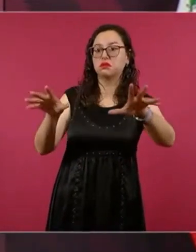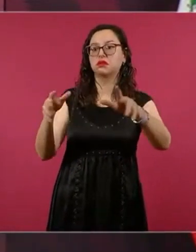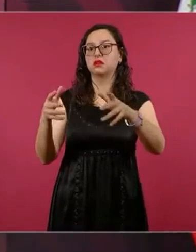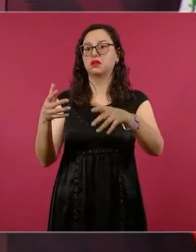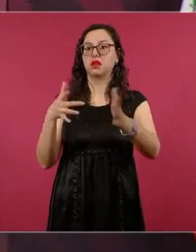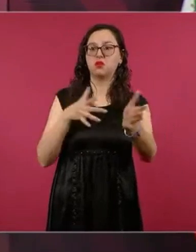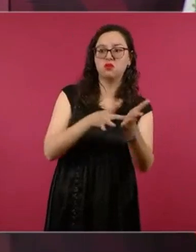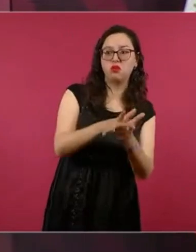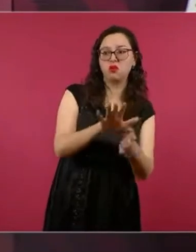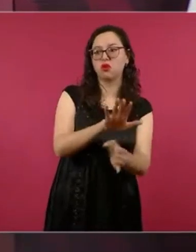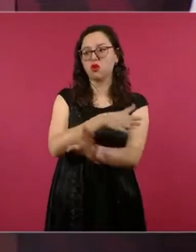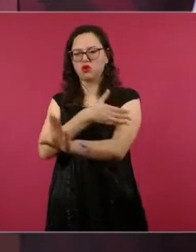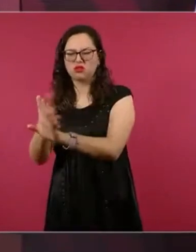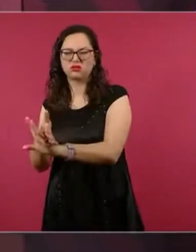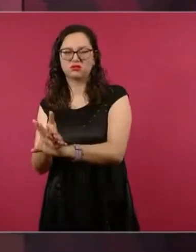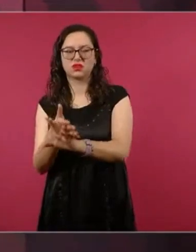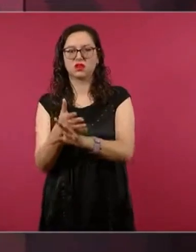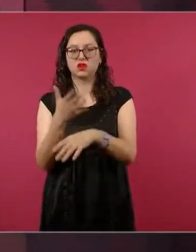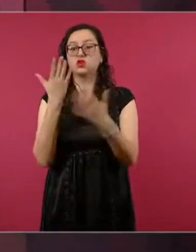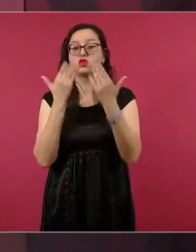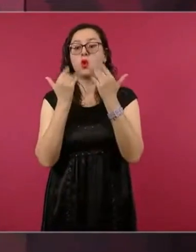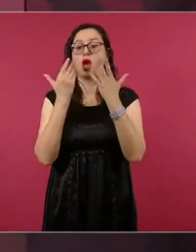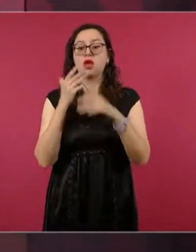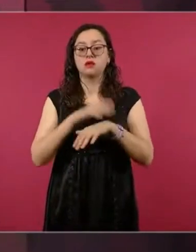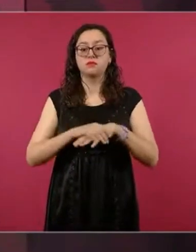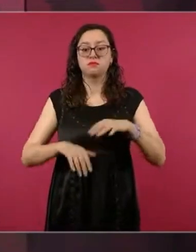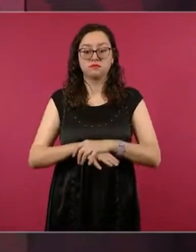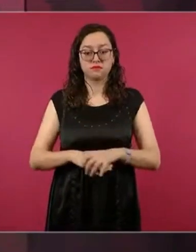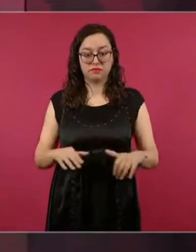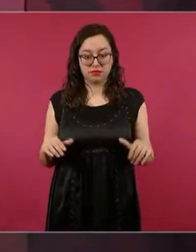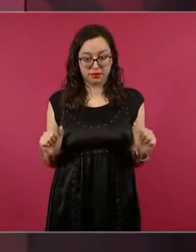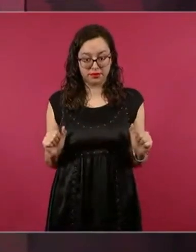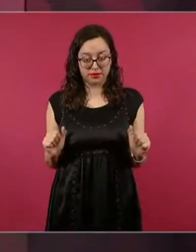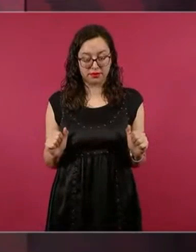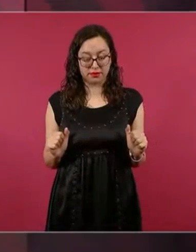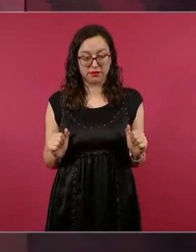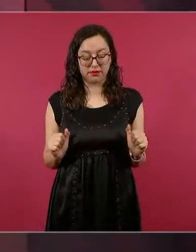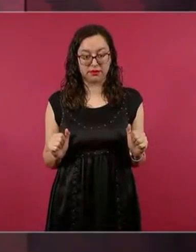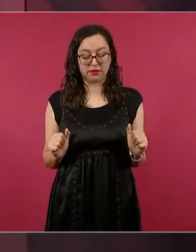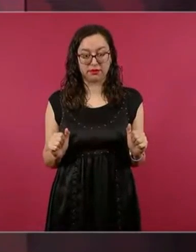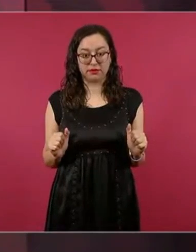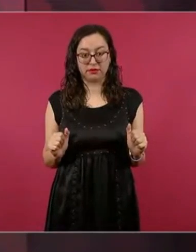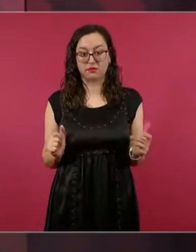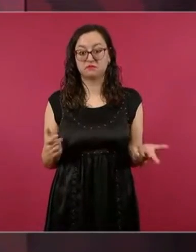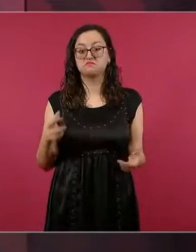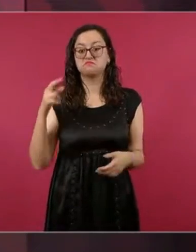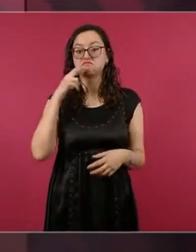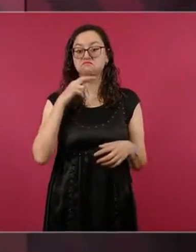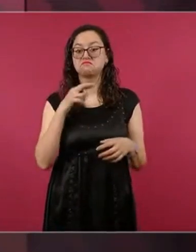Entonces, son noticias de un minuto.